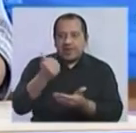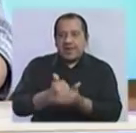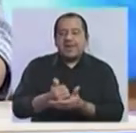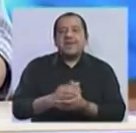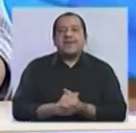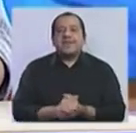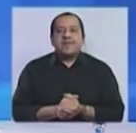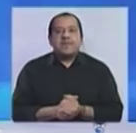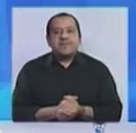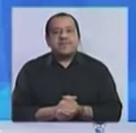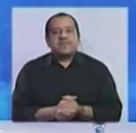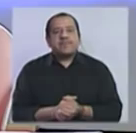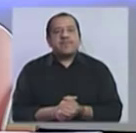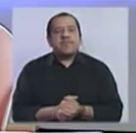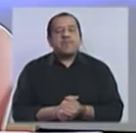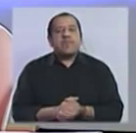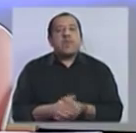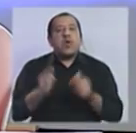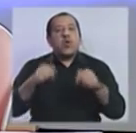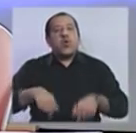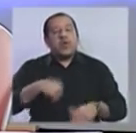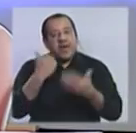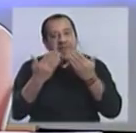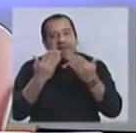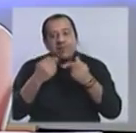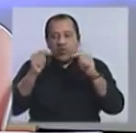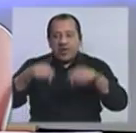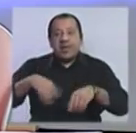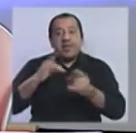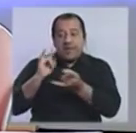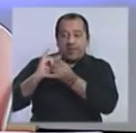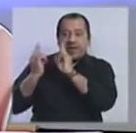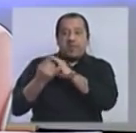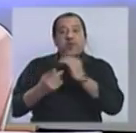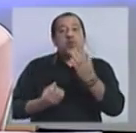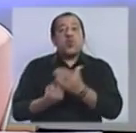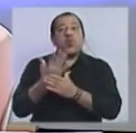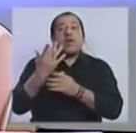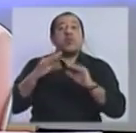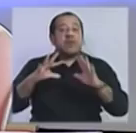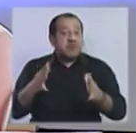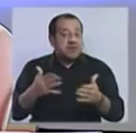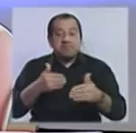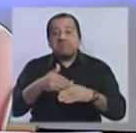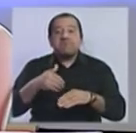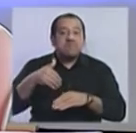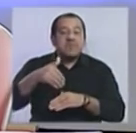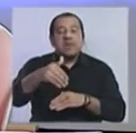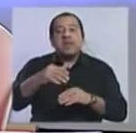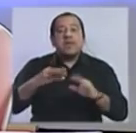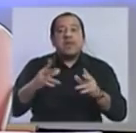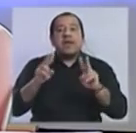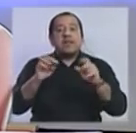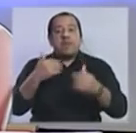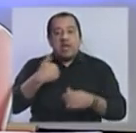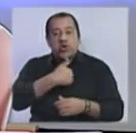teleaudiencia. Bueno, hoy hablábamos de este Parlamento nuevo, de lo que va a significar, Mario, también, el rol